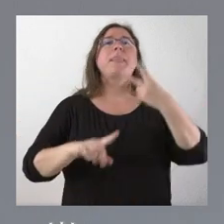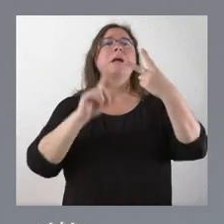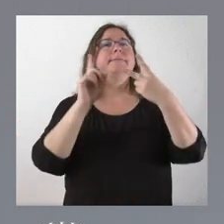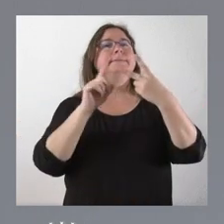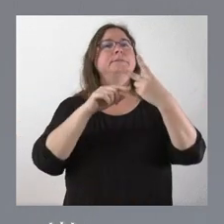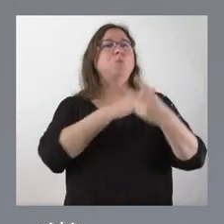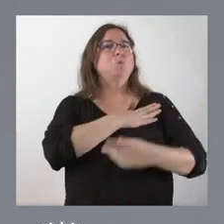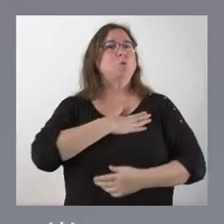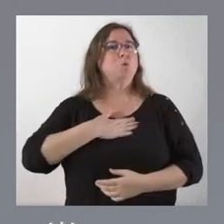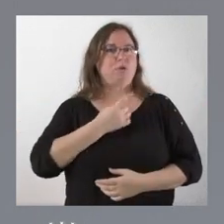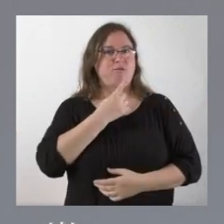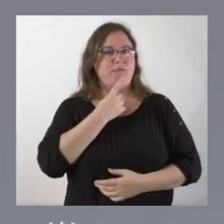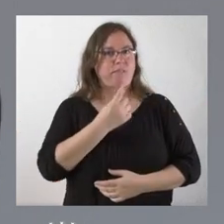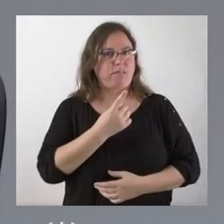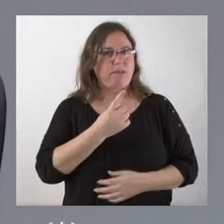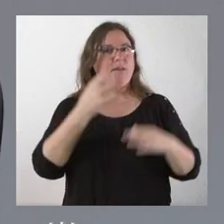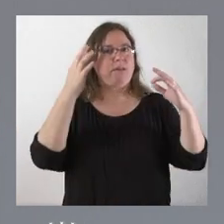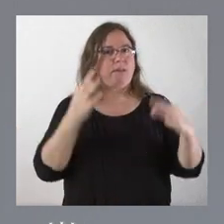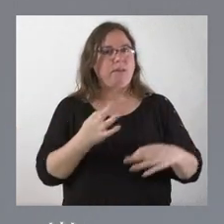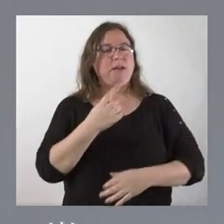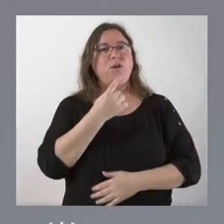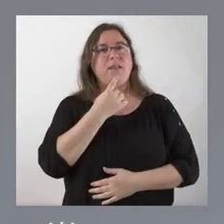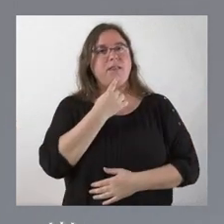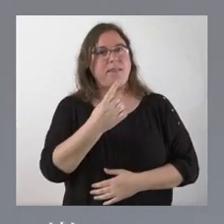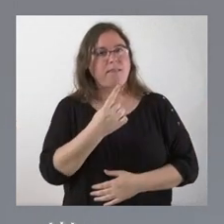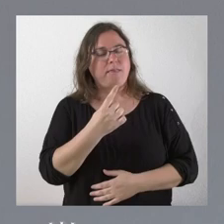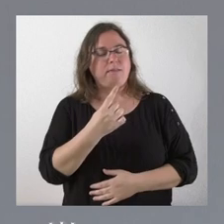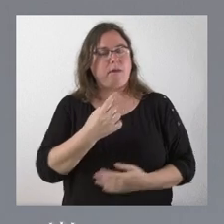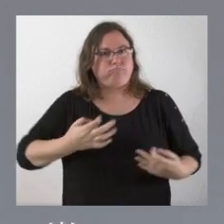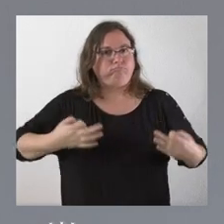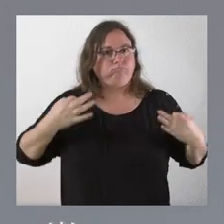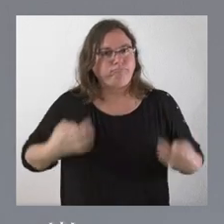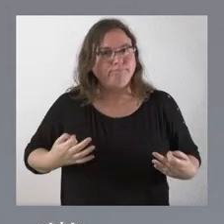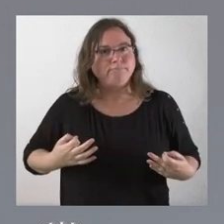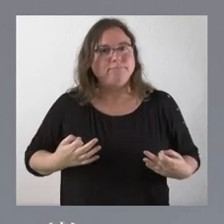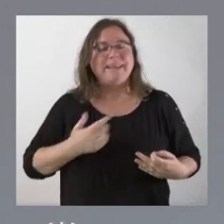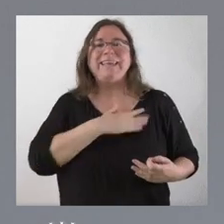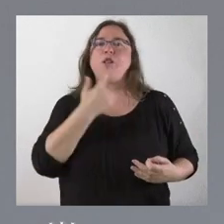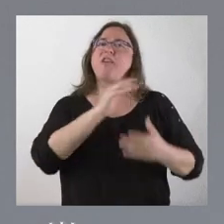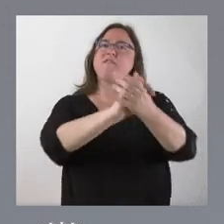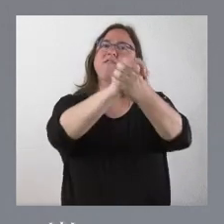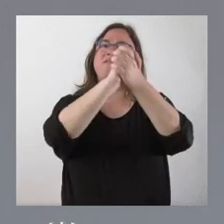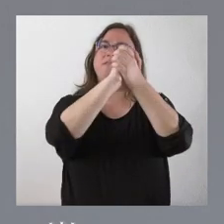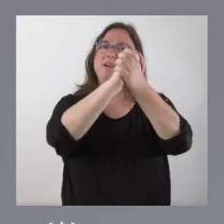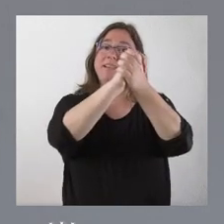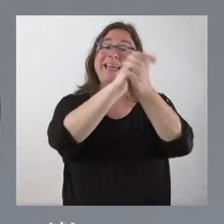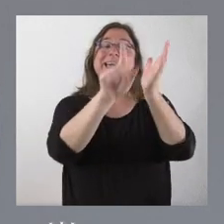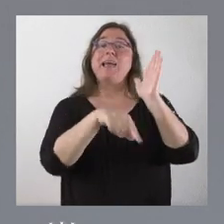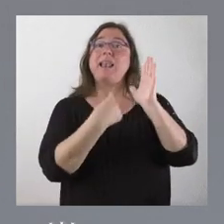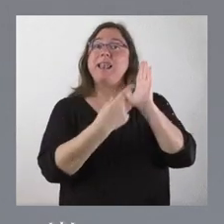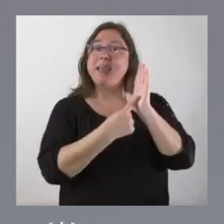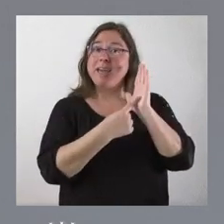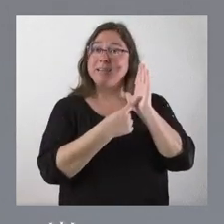destacar y lo quiero destacar muy enfáticamente y con felicitación es que esta ley ha sido